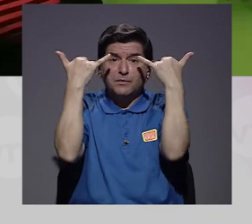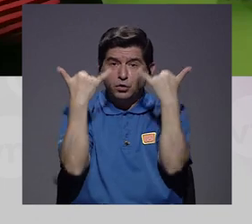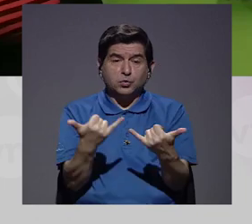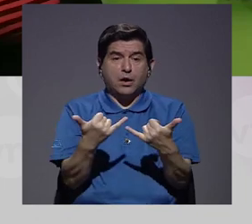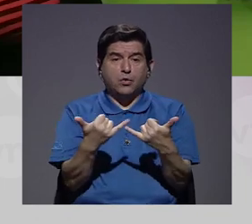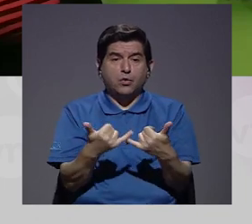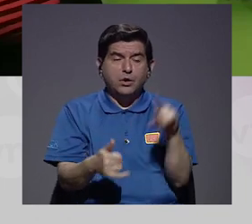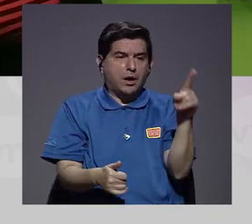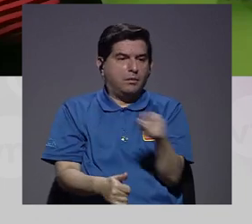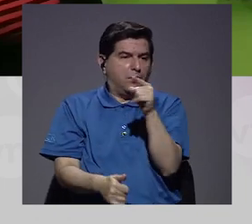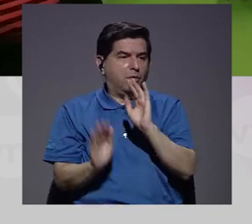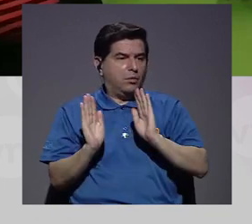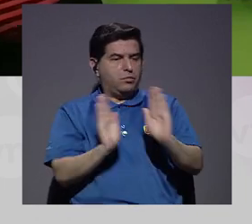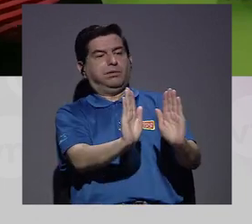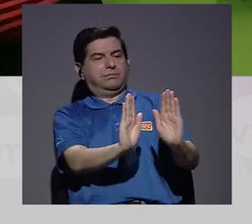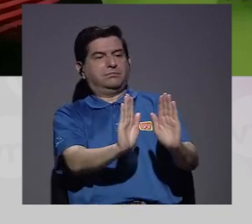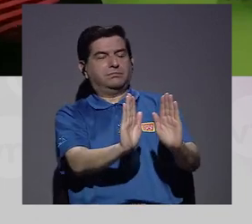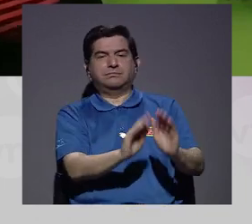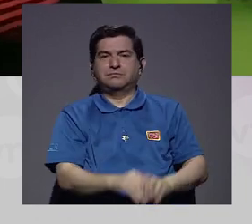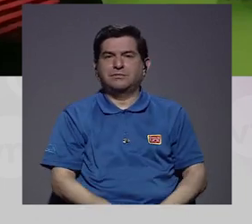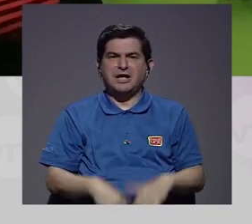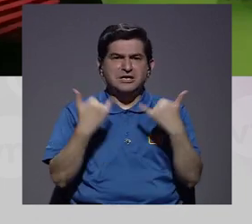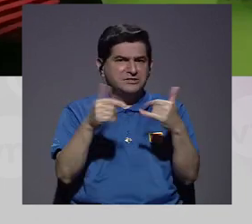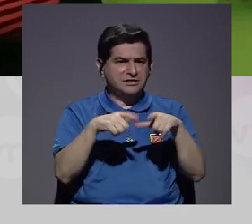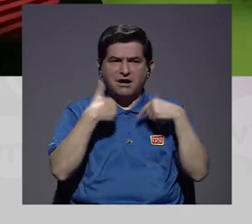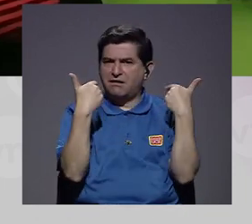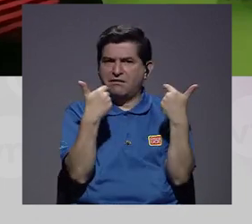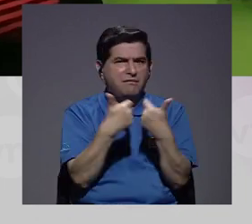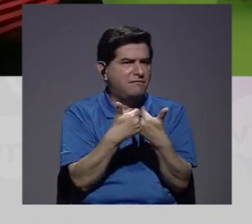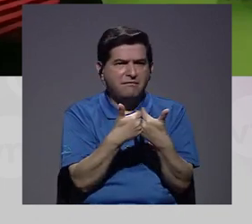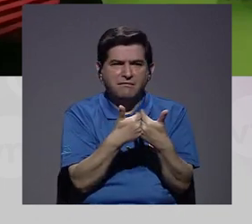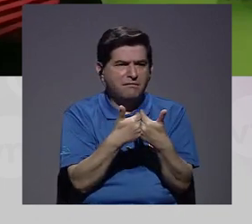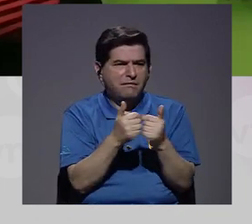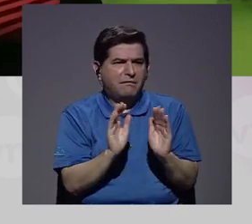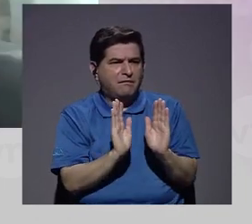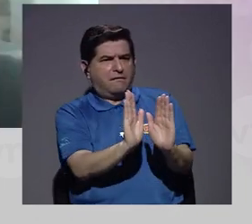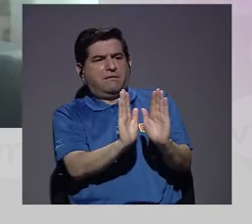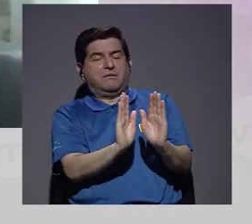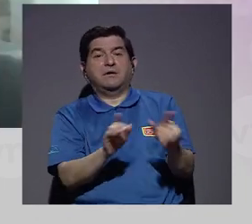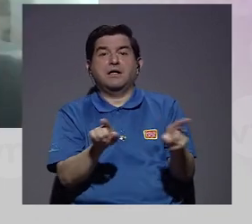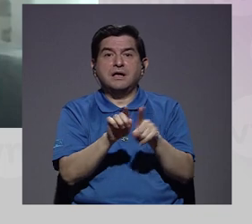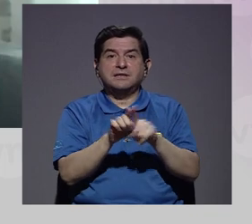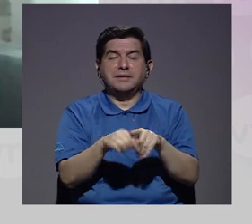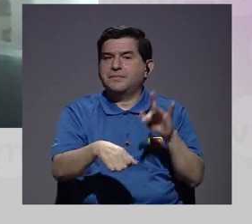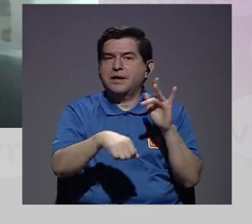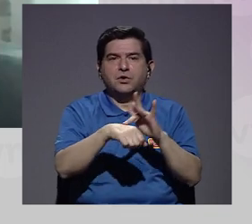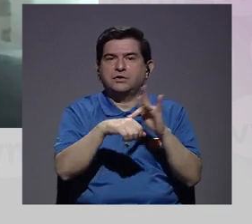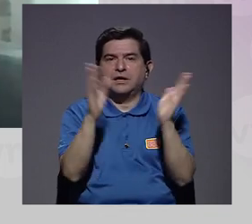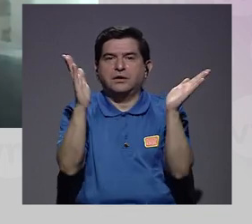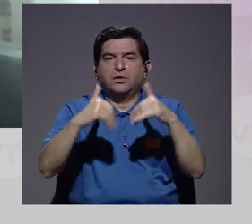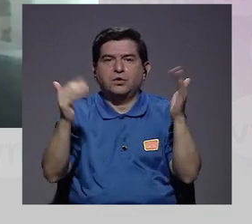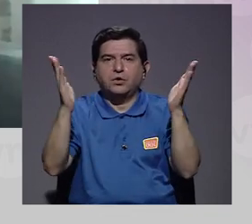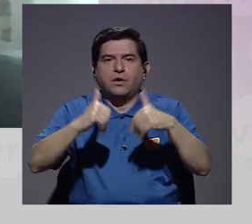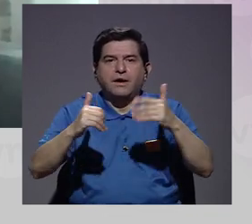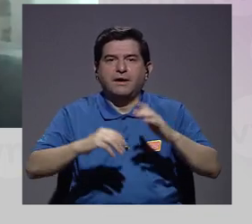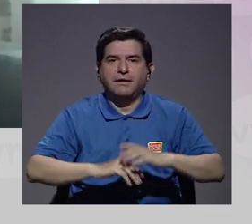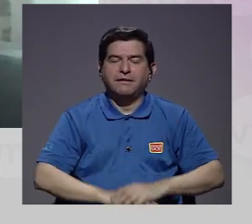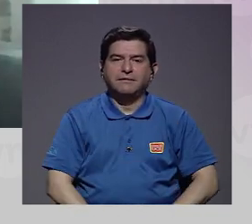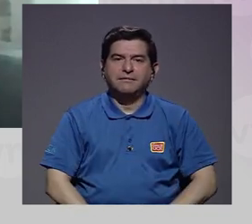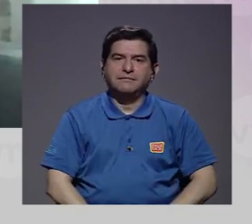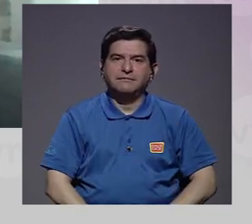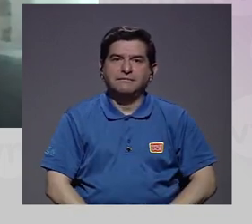pronto a otro retirarnos de esa escena, de la escena de lo colectivo, de la escena de todos juntos, y además perder el contacto